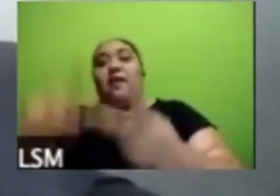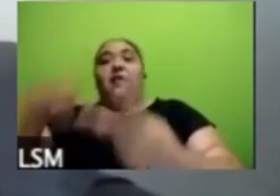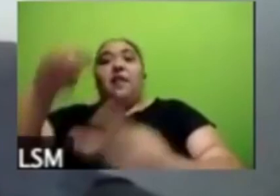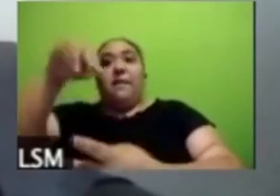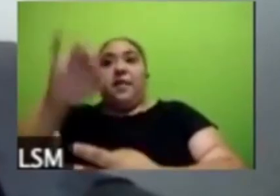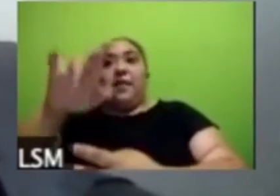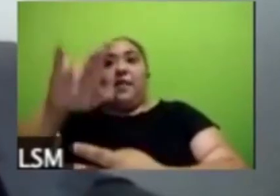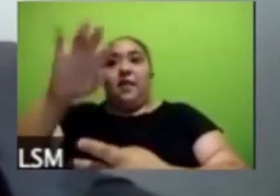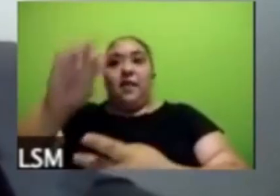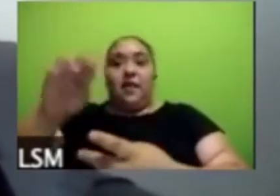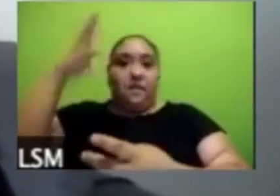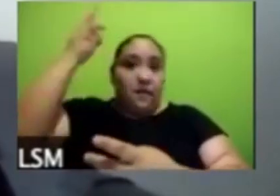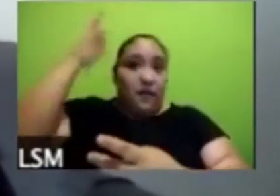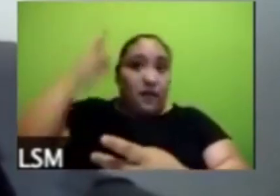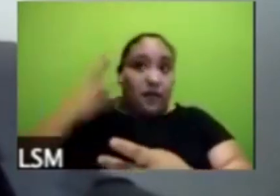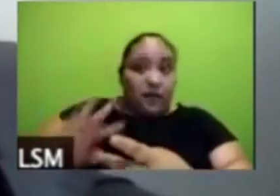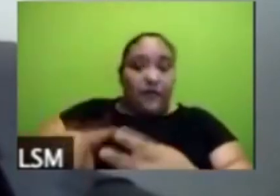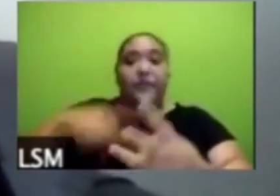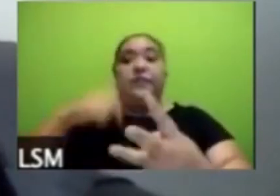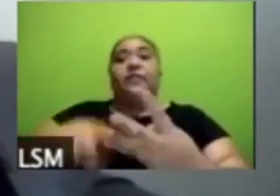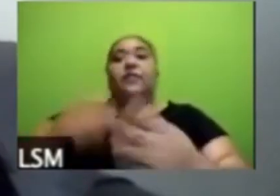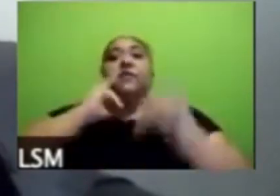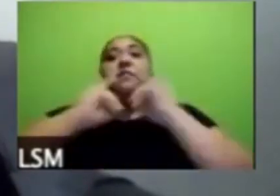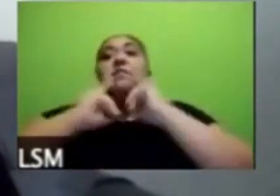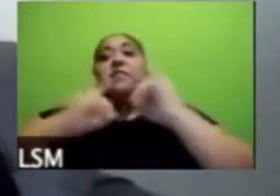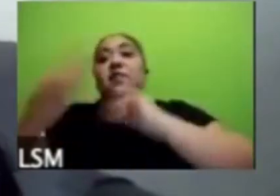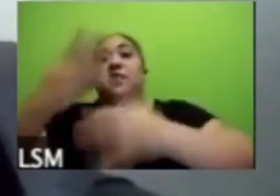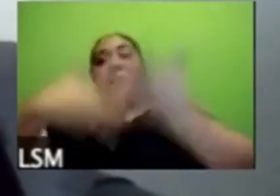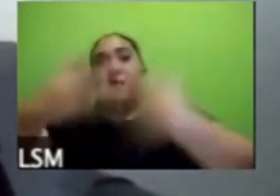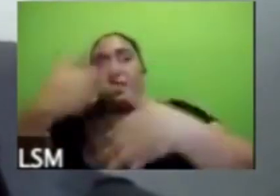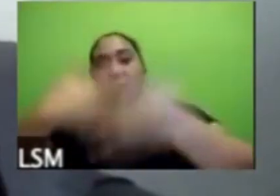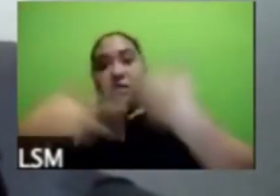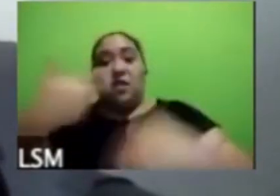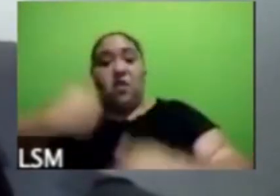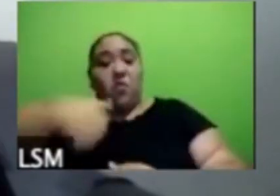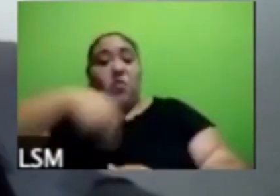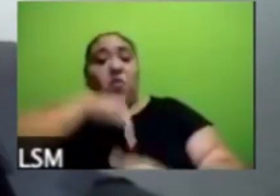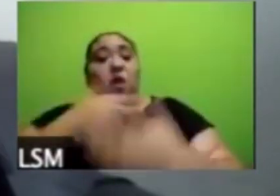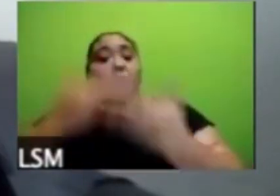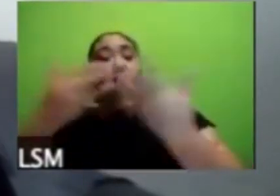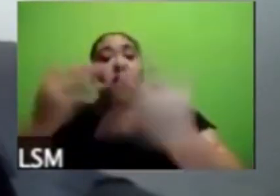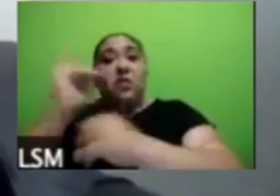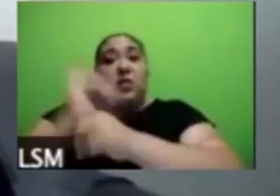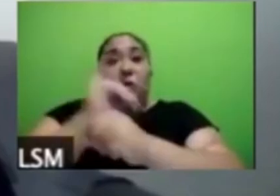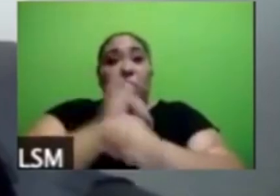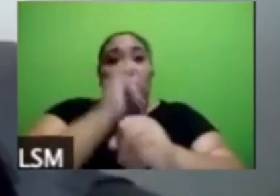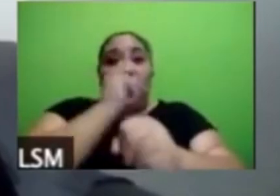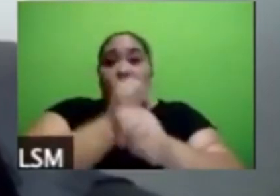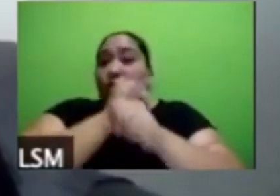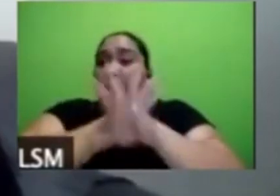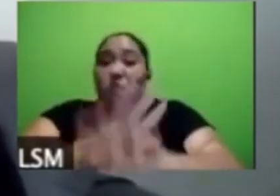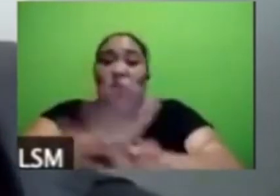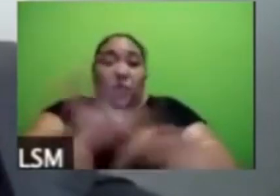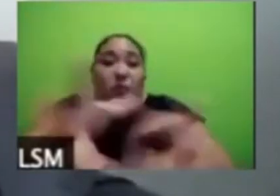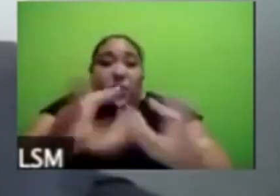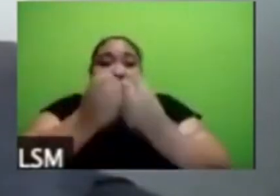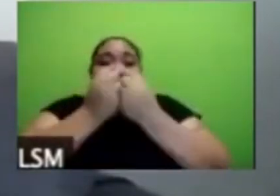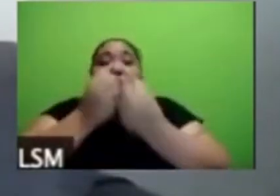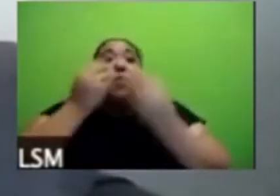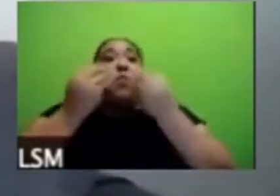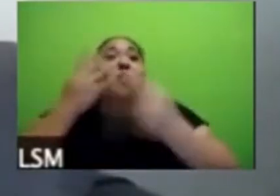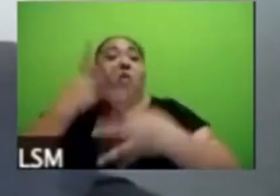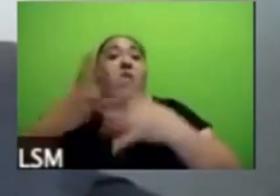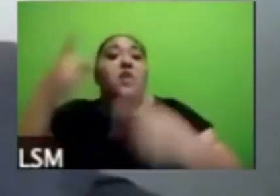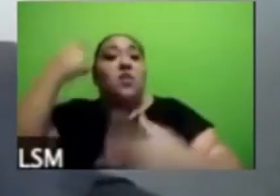pues nosotros nos llevamos muchísima muchísima información realmente creo que las preguntas que tenemos por parte de las